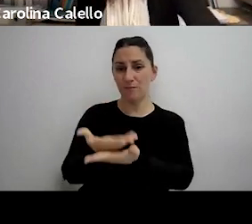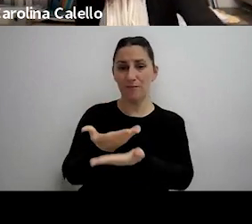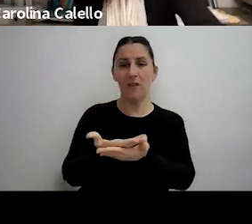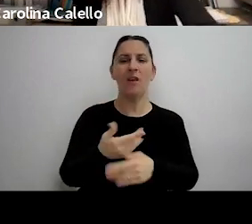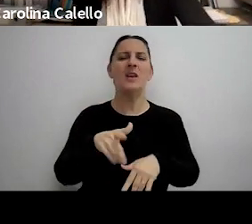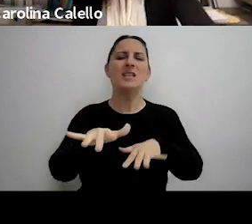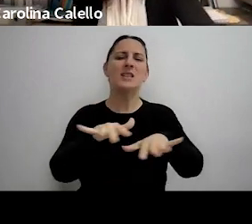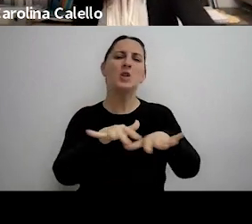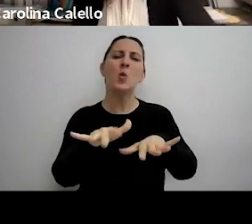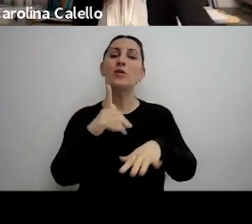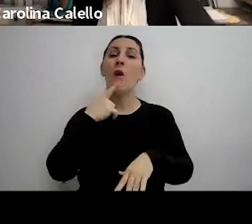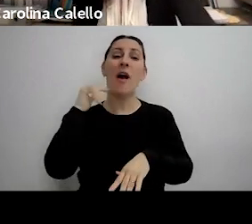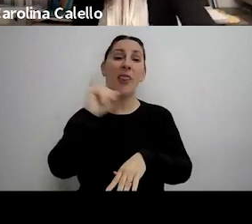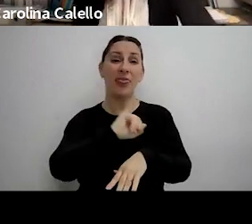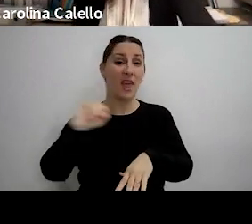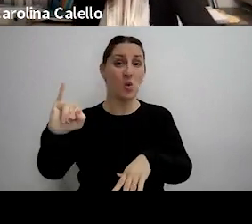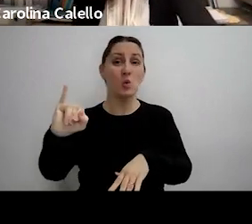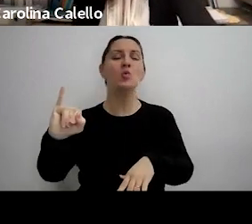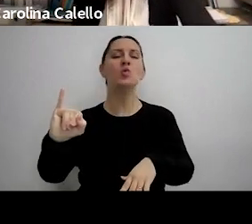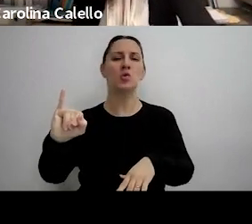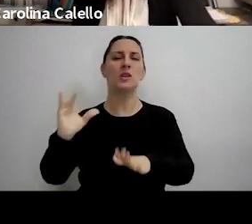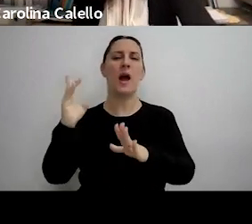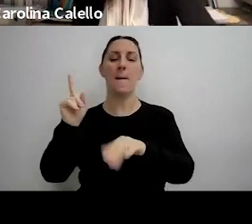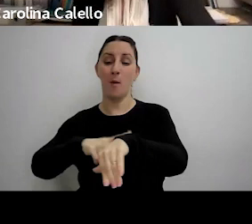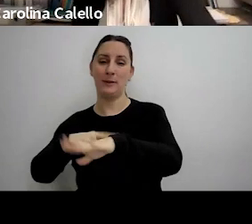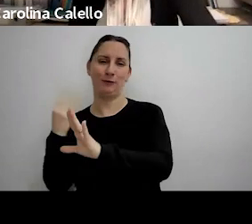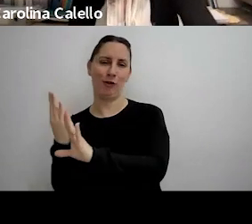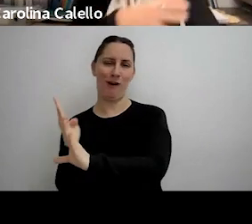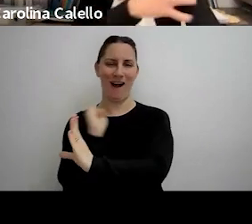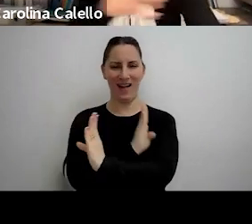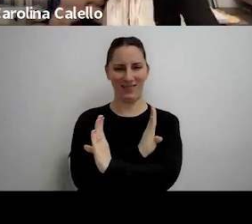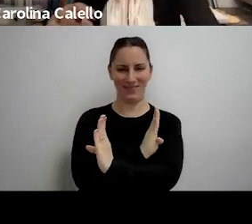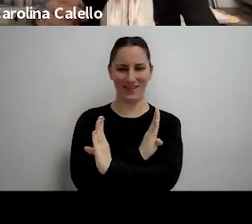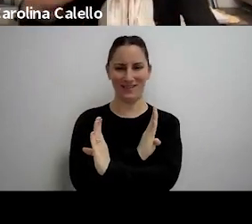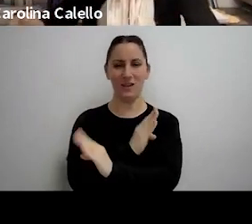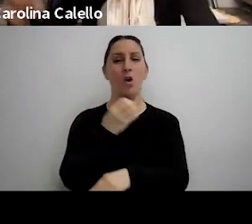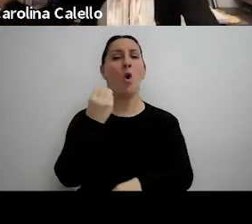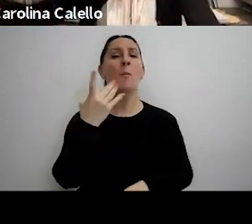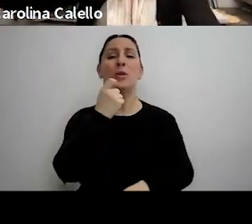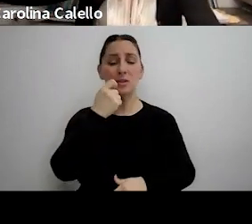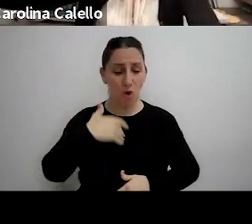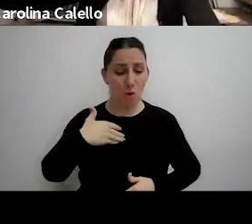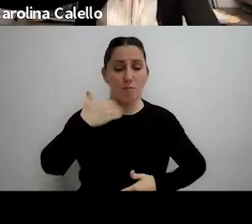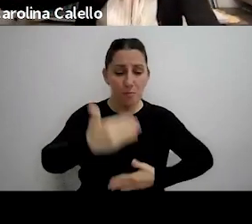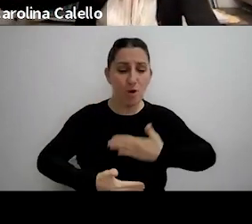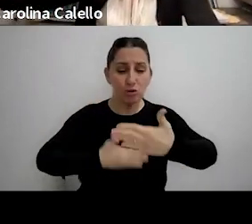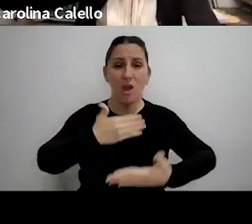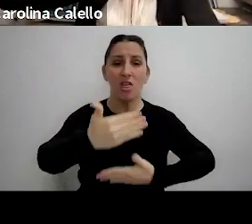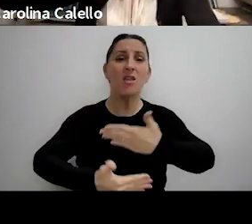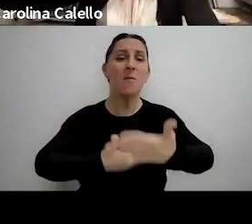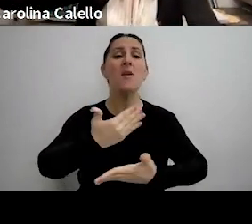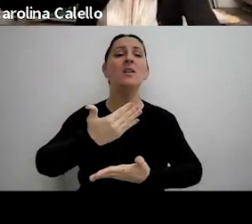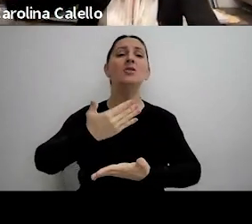en que la denuncia claramente es previa porque si no se sigue todo el procedimiento y recién después de la